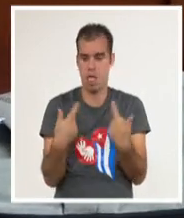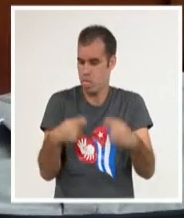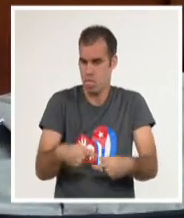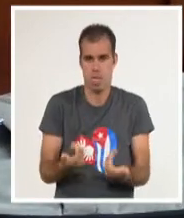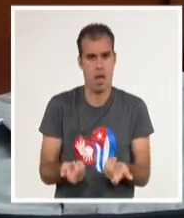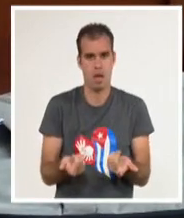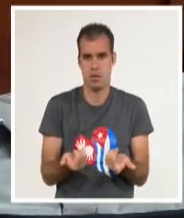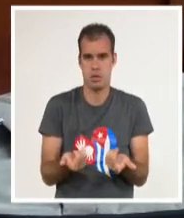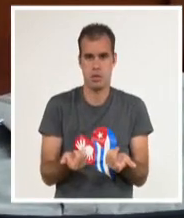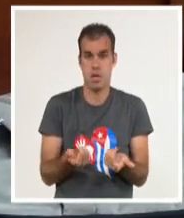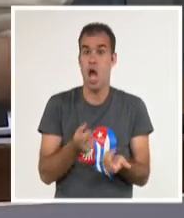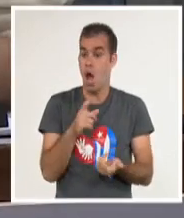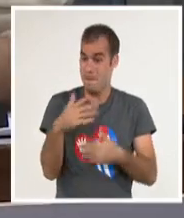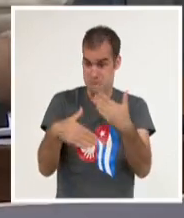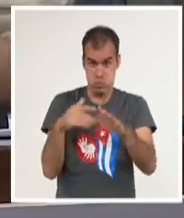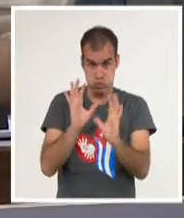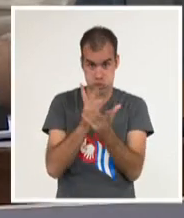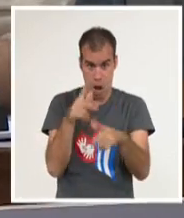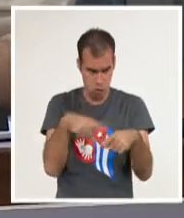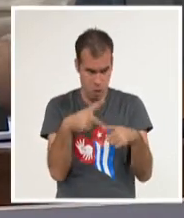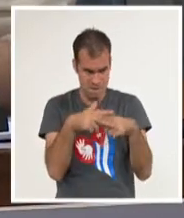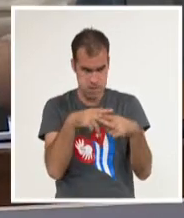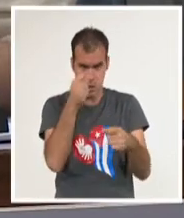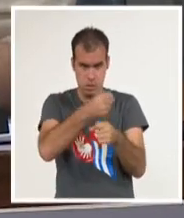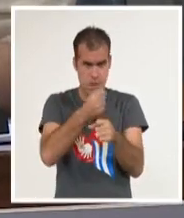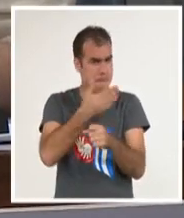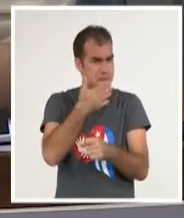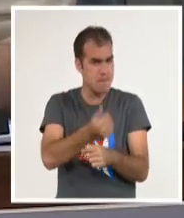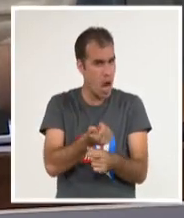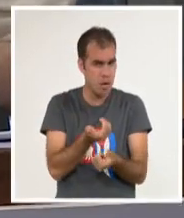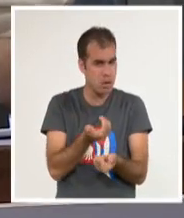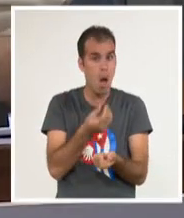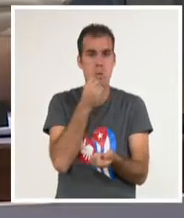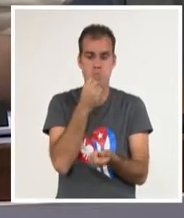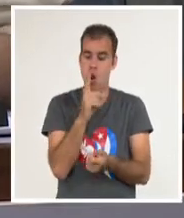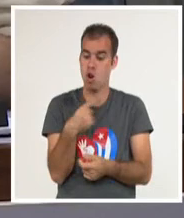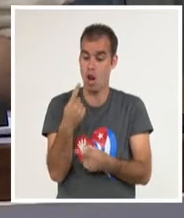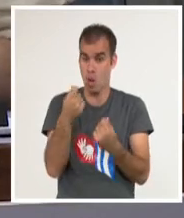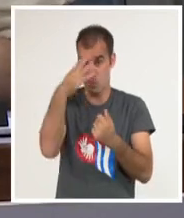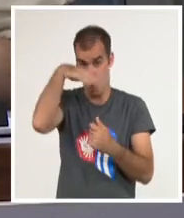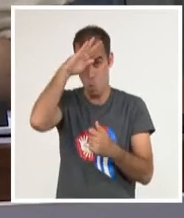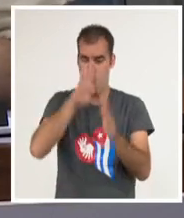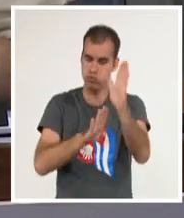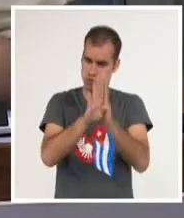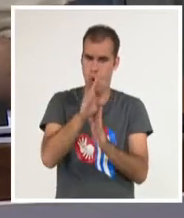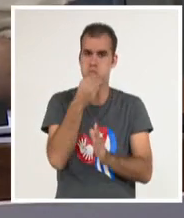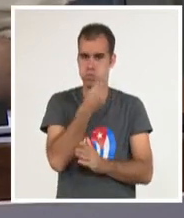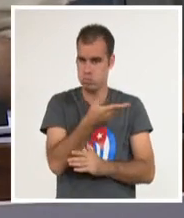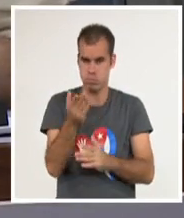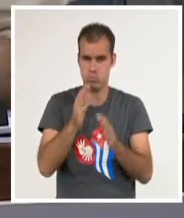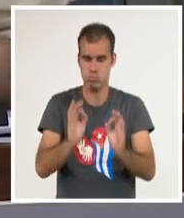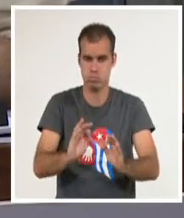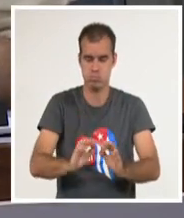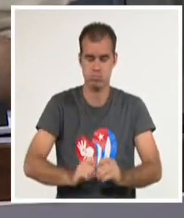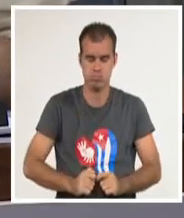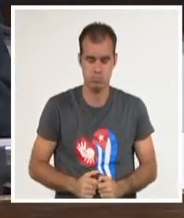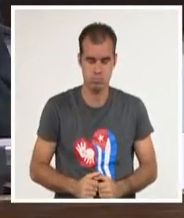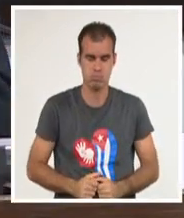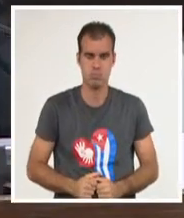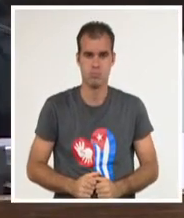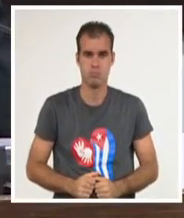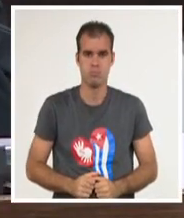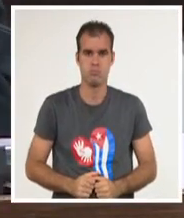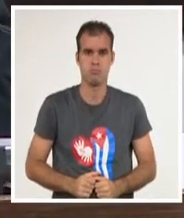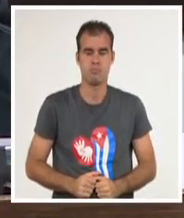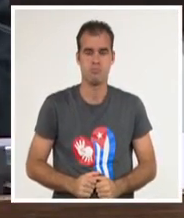Si resolvemos esos problemas, esto le puede dar un impulso a nuestra economía en esta situación crítica que tenemos.